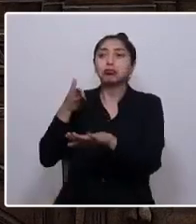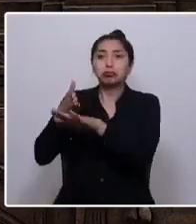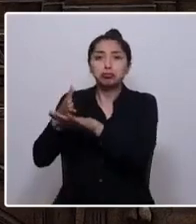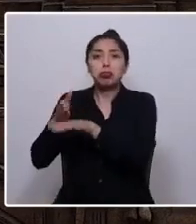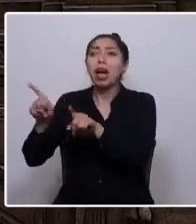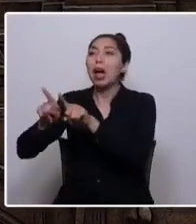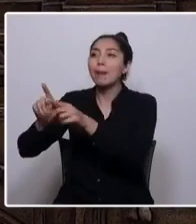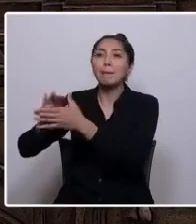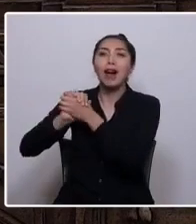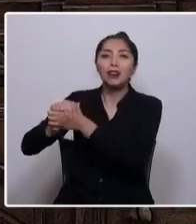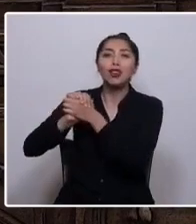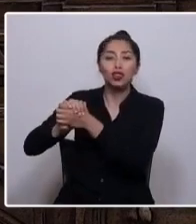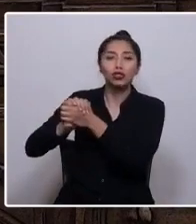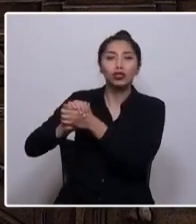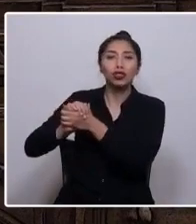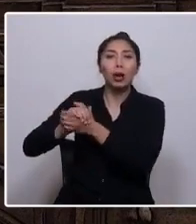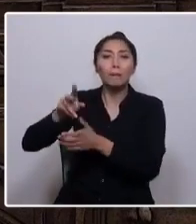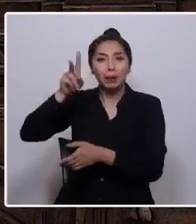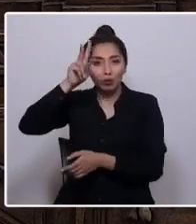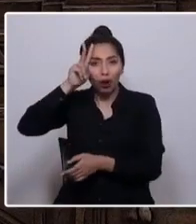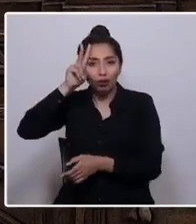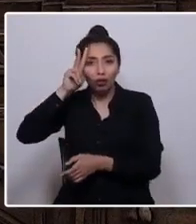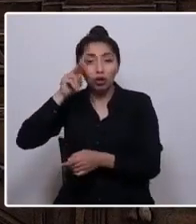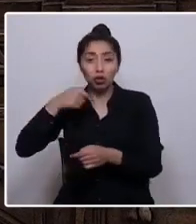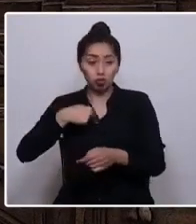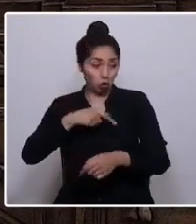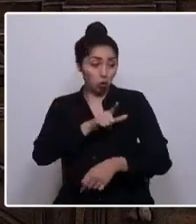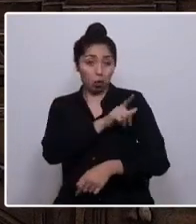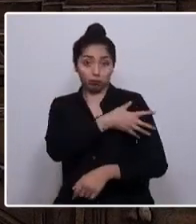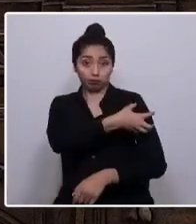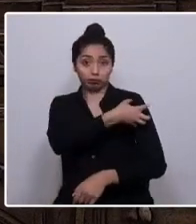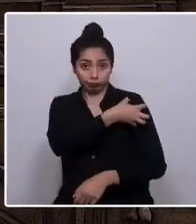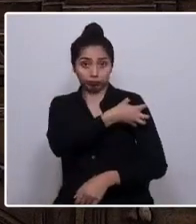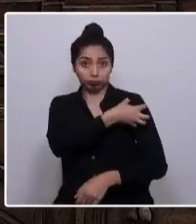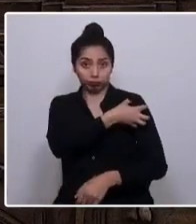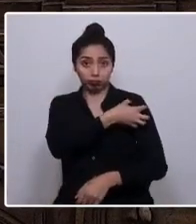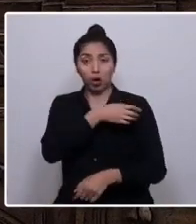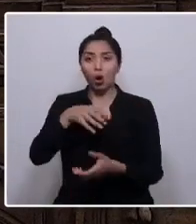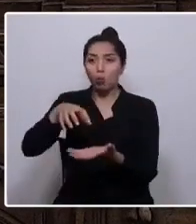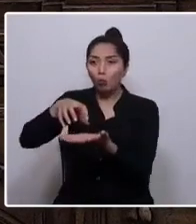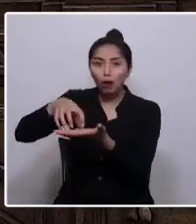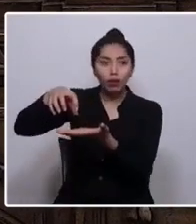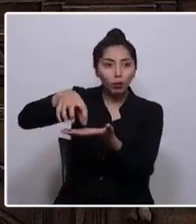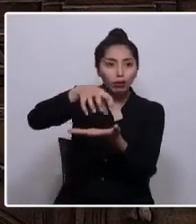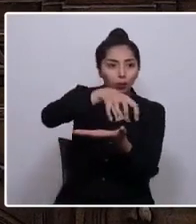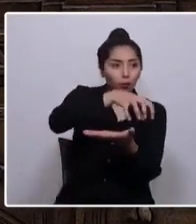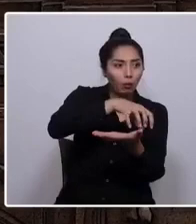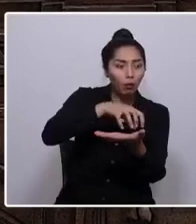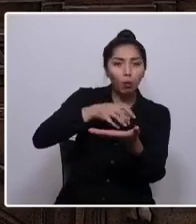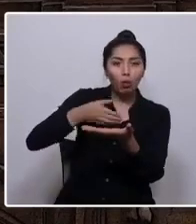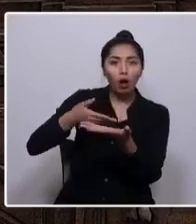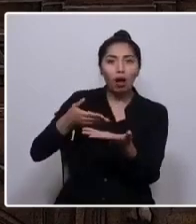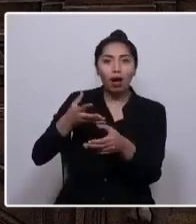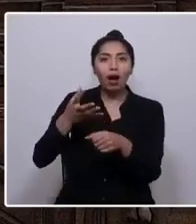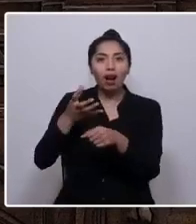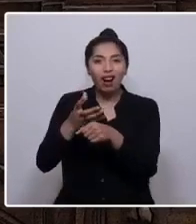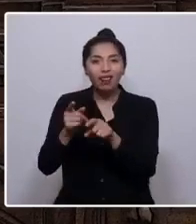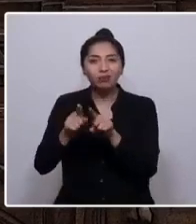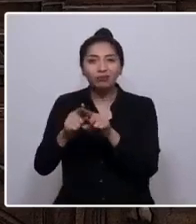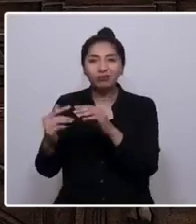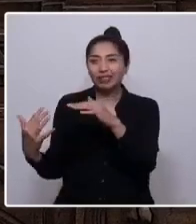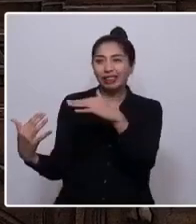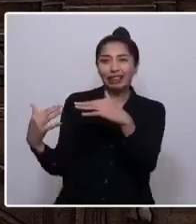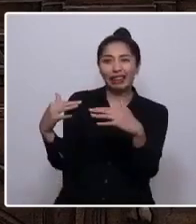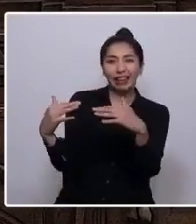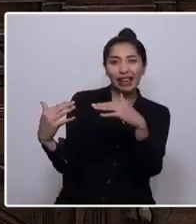donde a pesar de las fronteras, la convivencia entre pueblos es cindido por una guerra y sometidos a